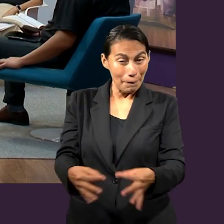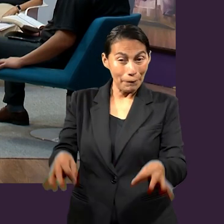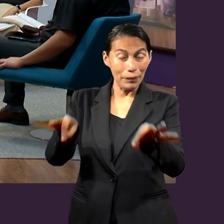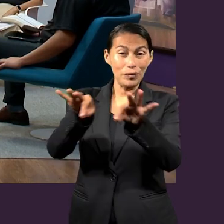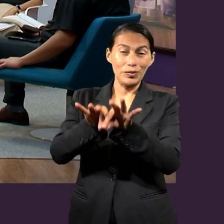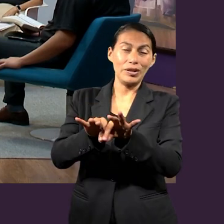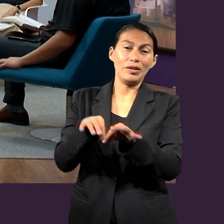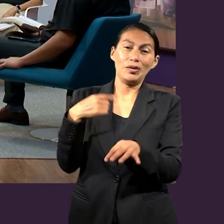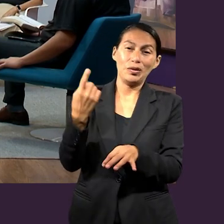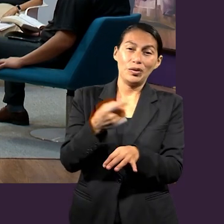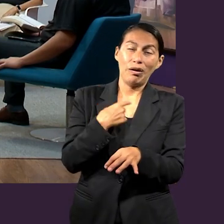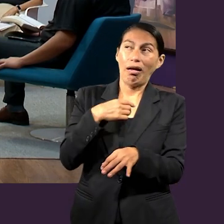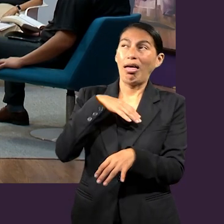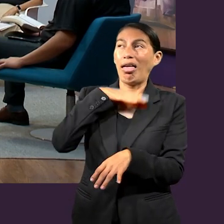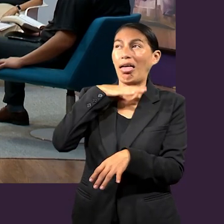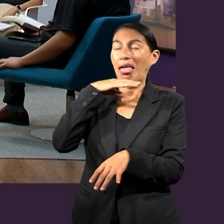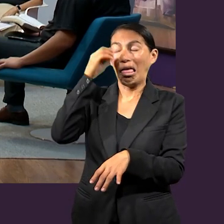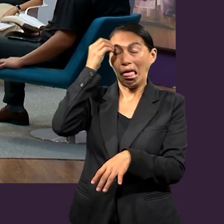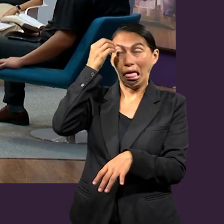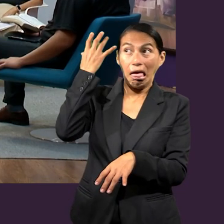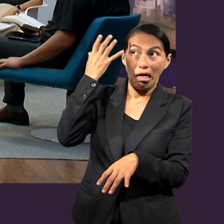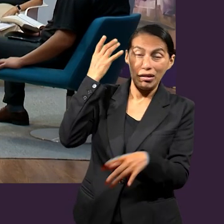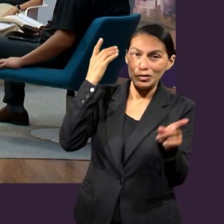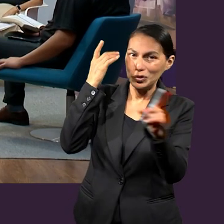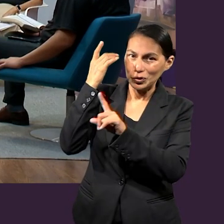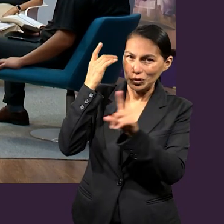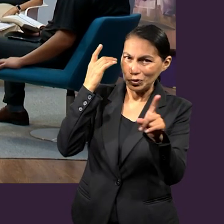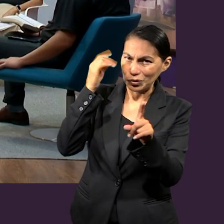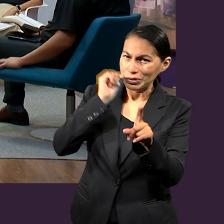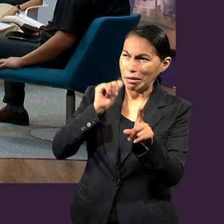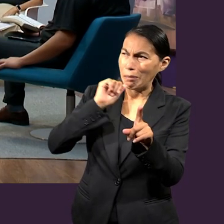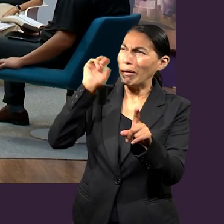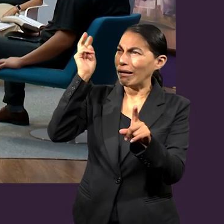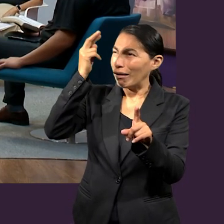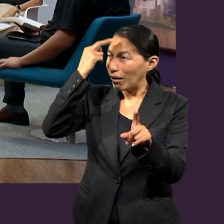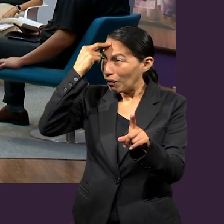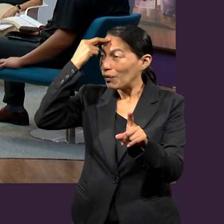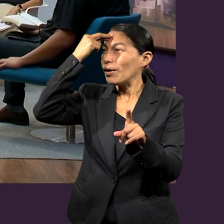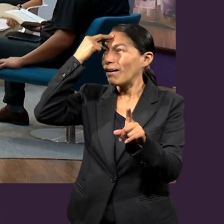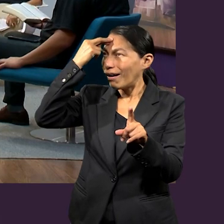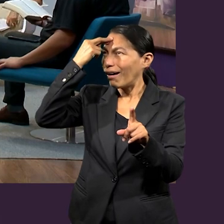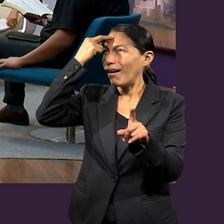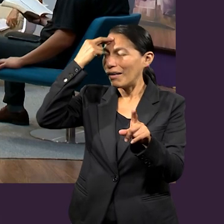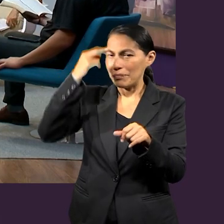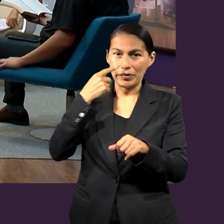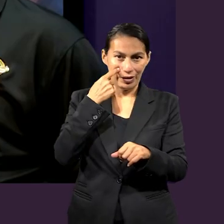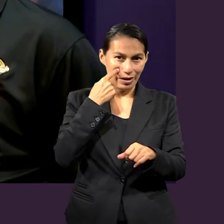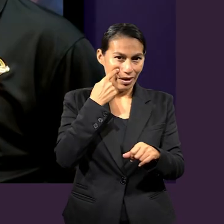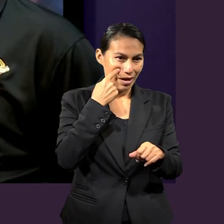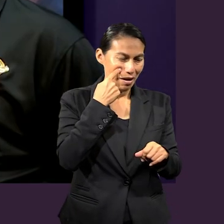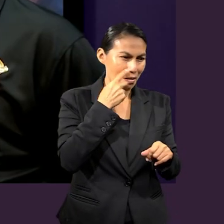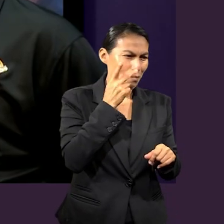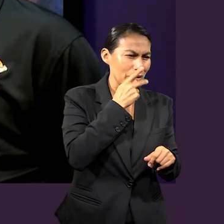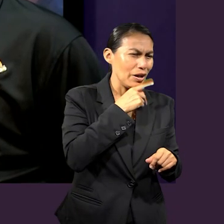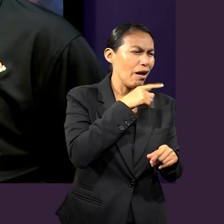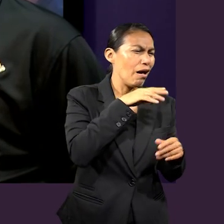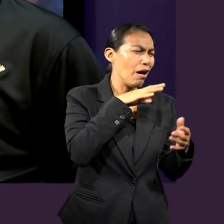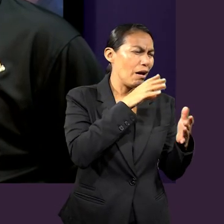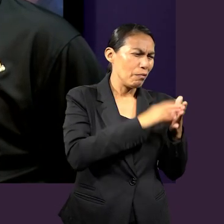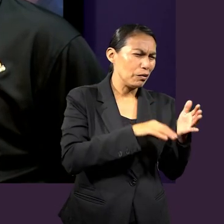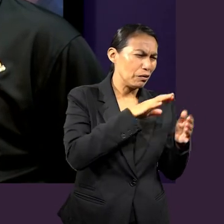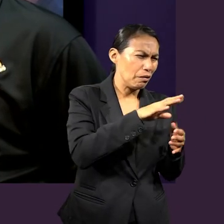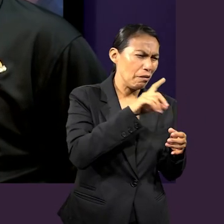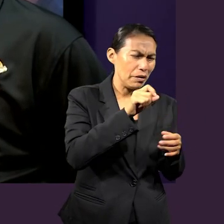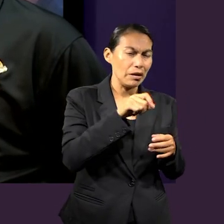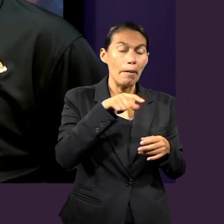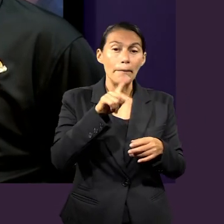muy, muy, muy importante y que nosotros no lo vemos de olvidar nunca. Así es. Al final de cuentas, pastor, usted leyó el 19,